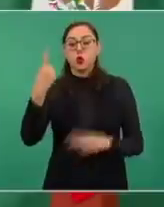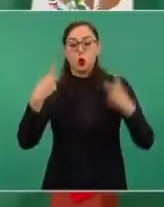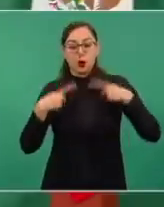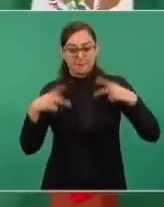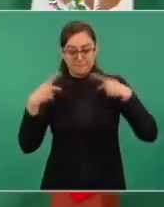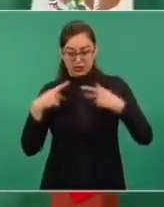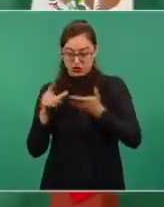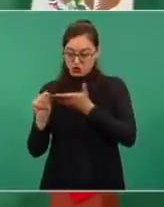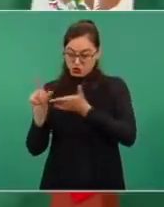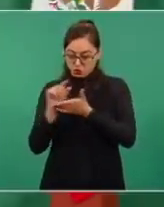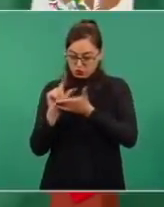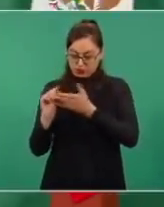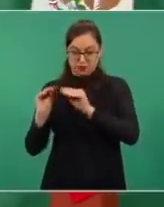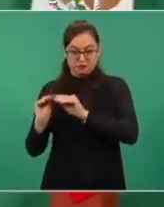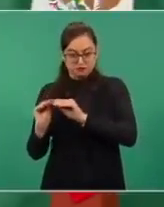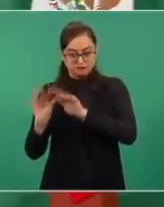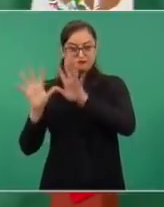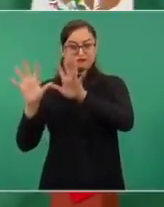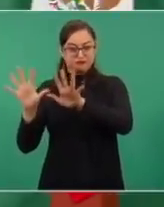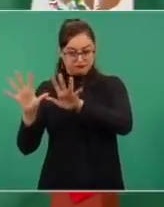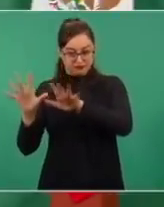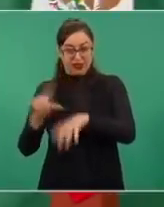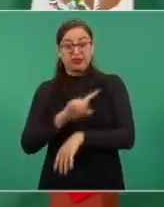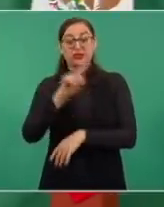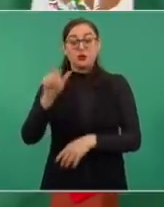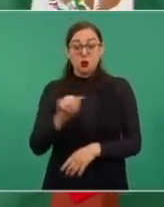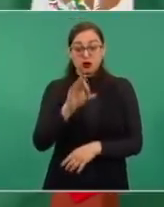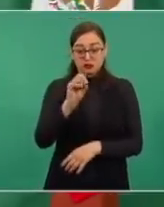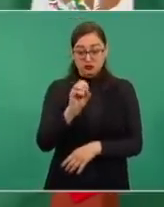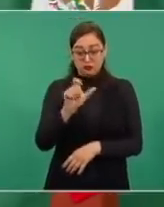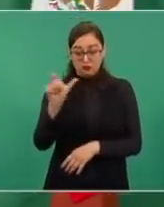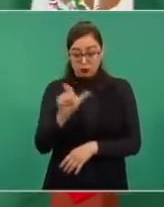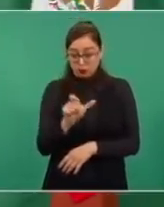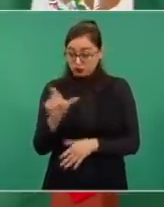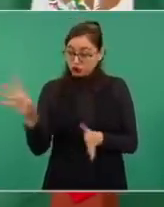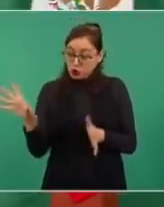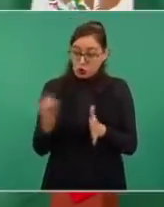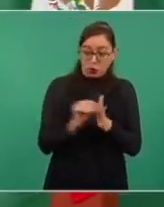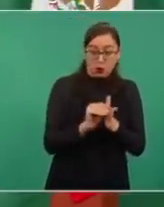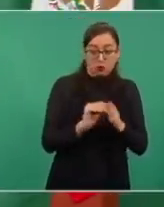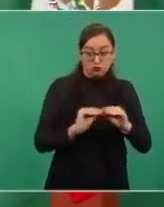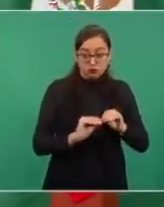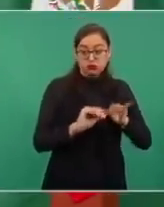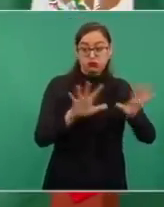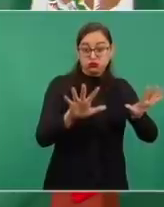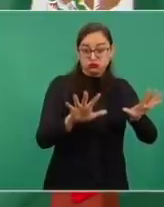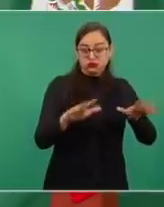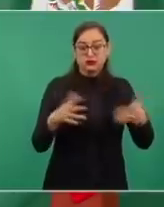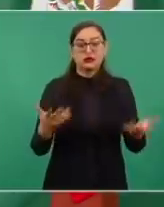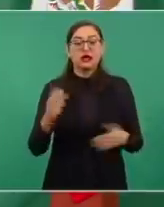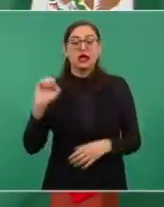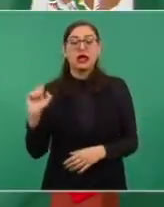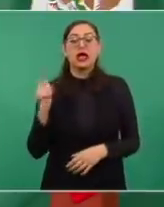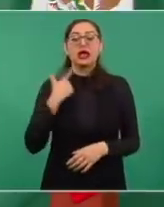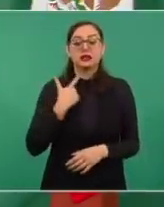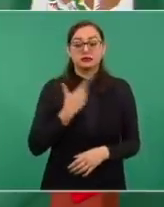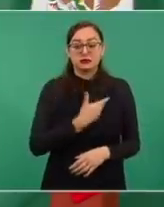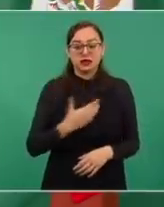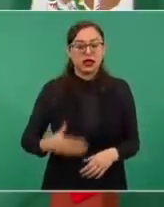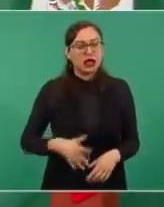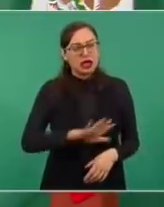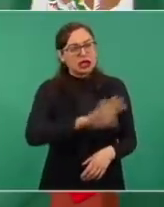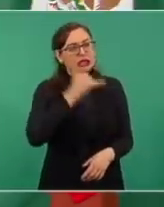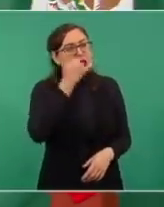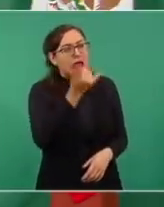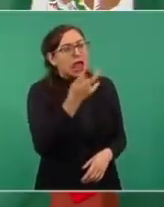Fíjense, un expresidente, pero permíteme,